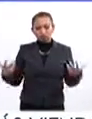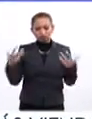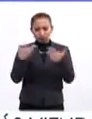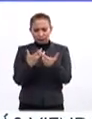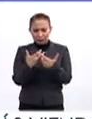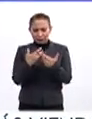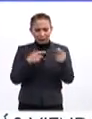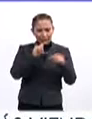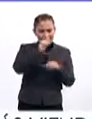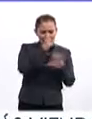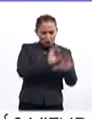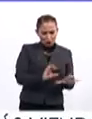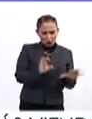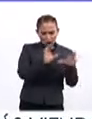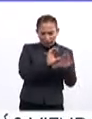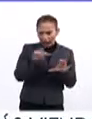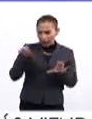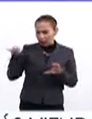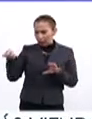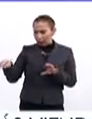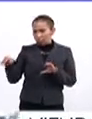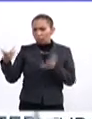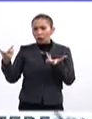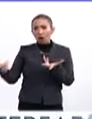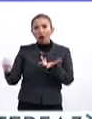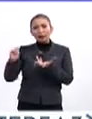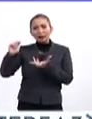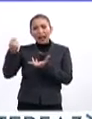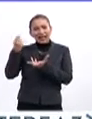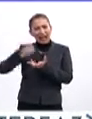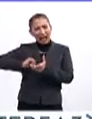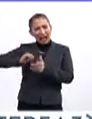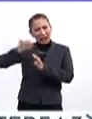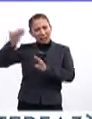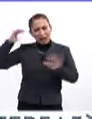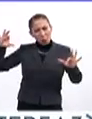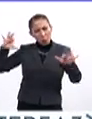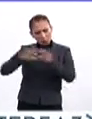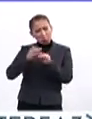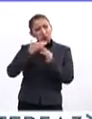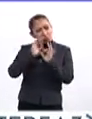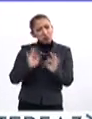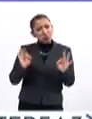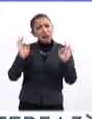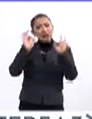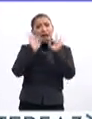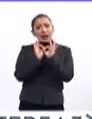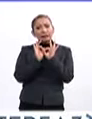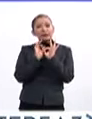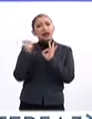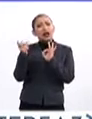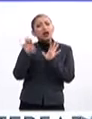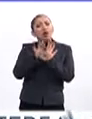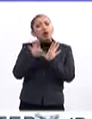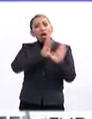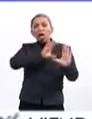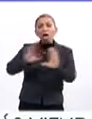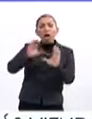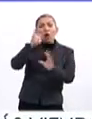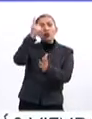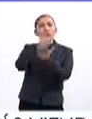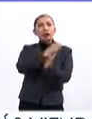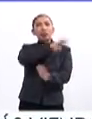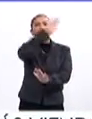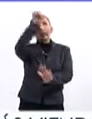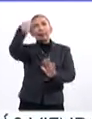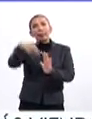la tecnología con las técnicas tradicionales, es bastante importante. En vez de dar cátedra solamente